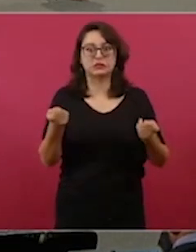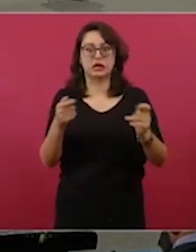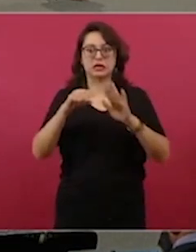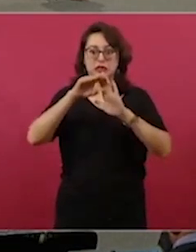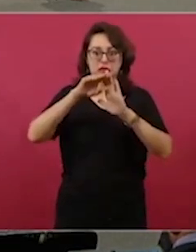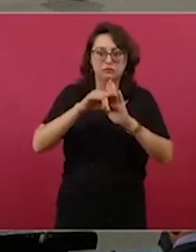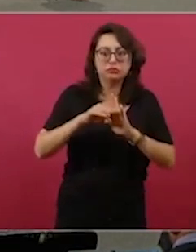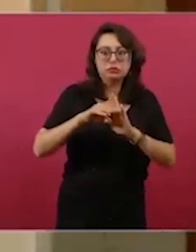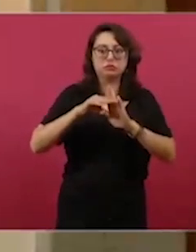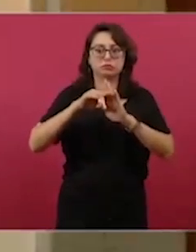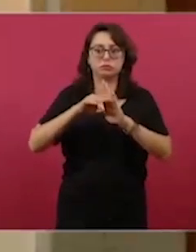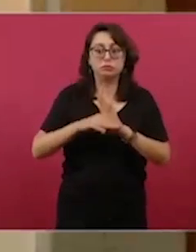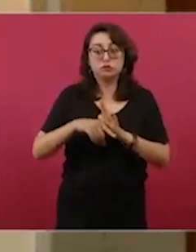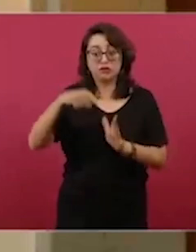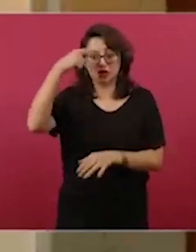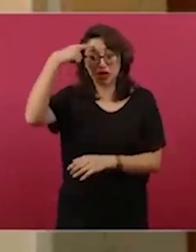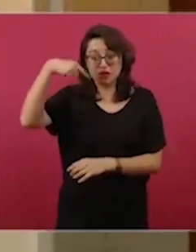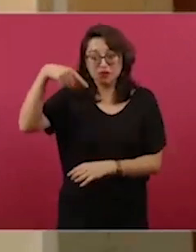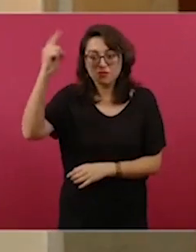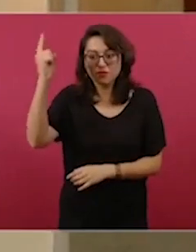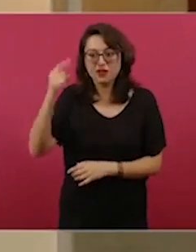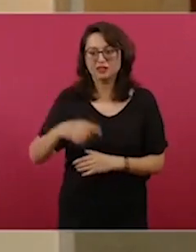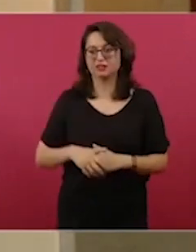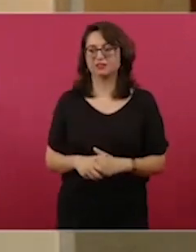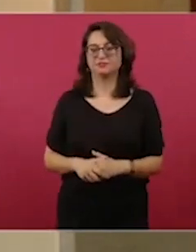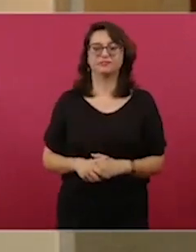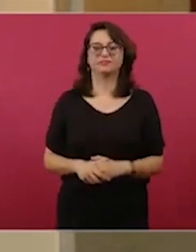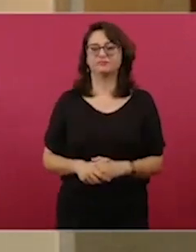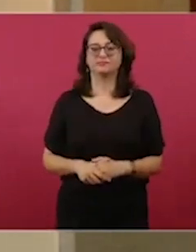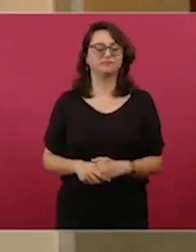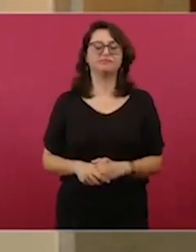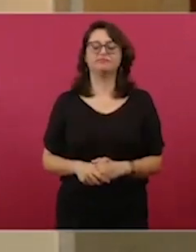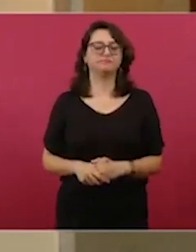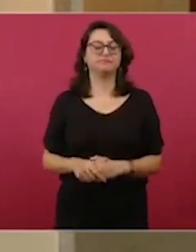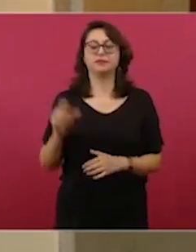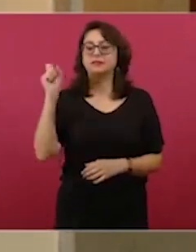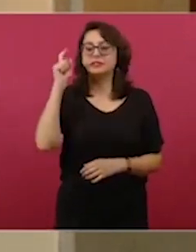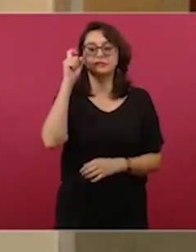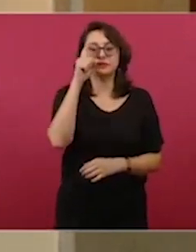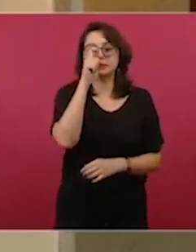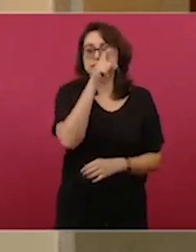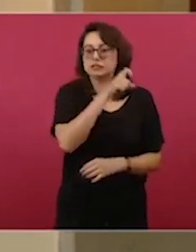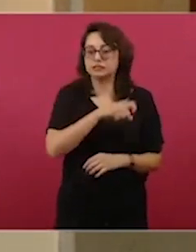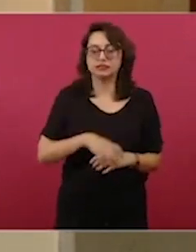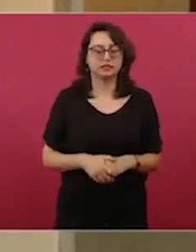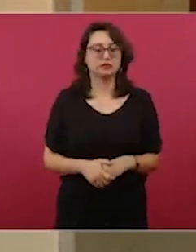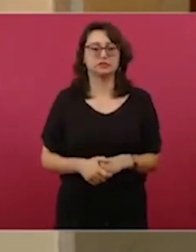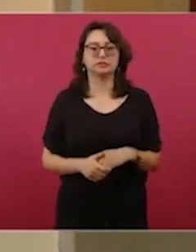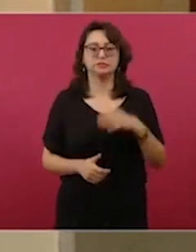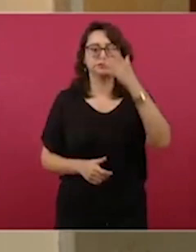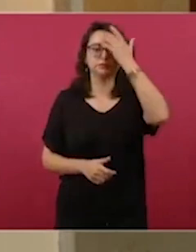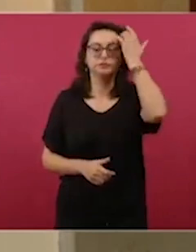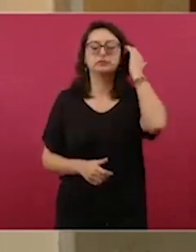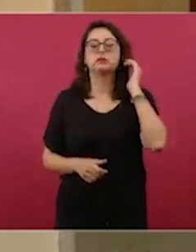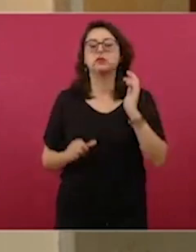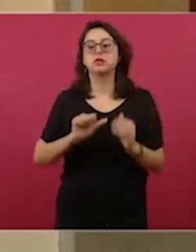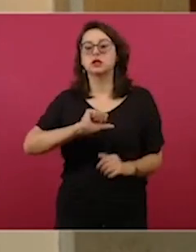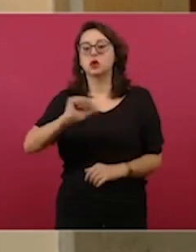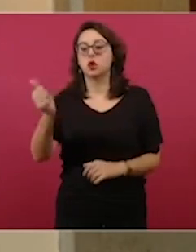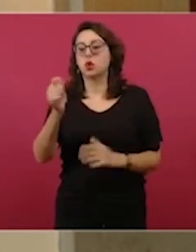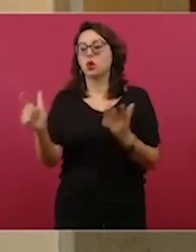Claro, si vemos otros delitos, hemos avanzado más